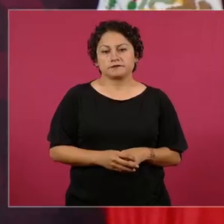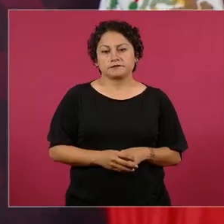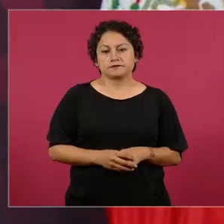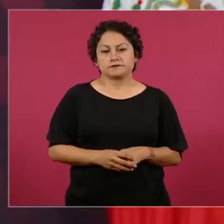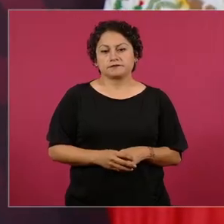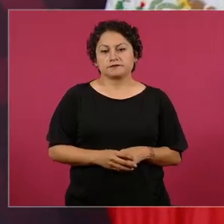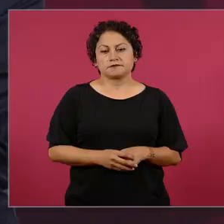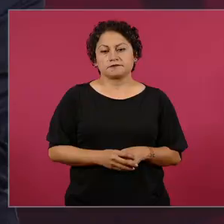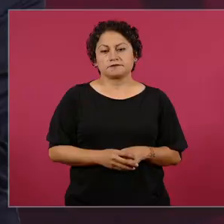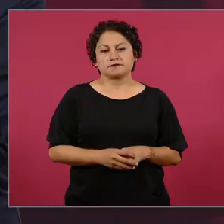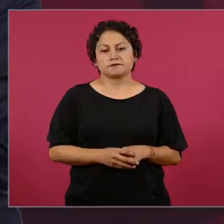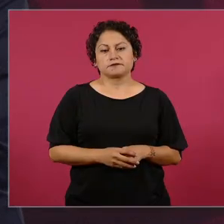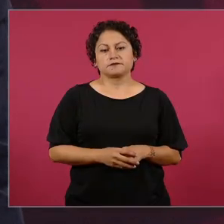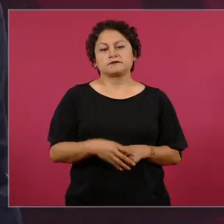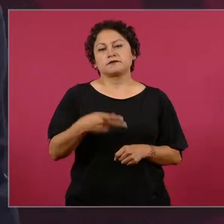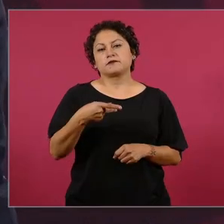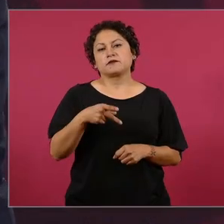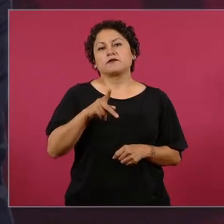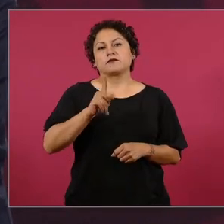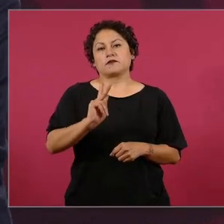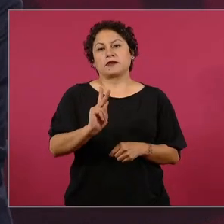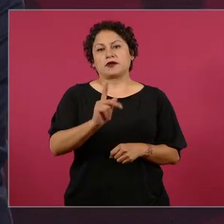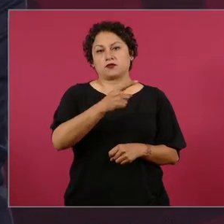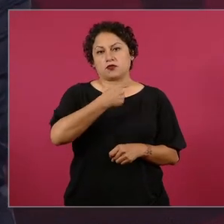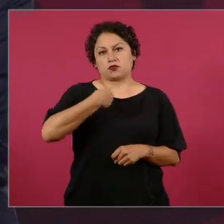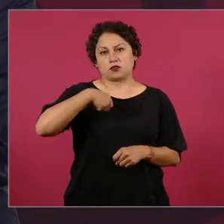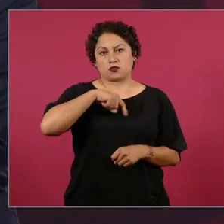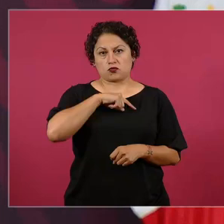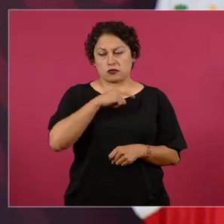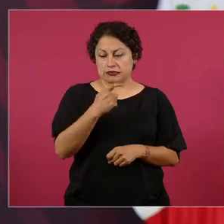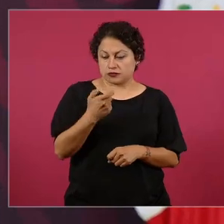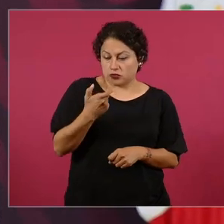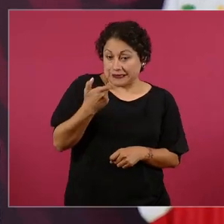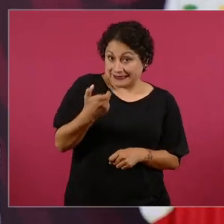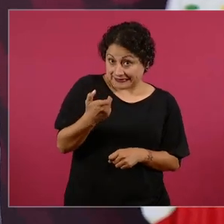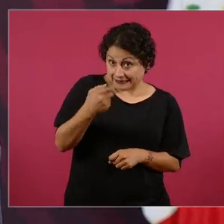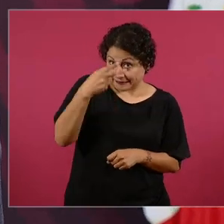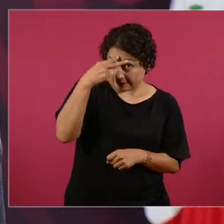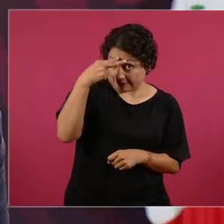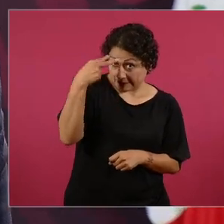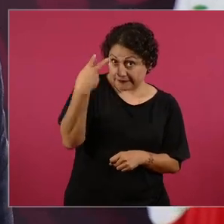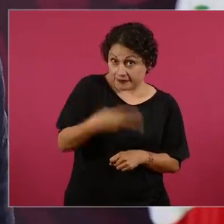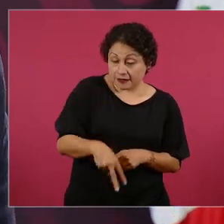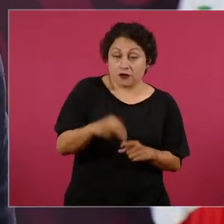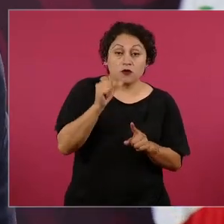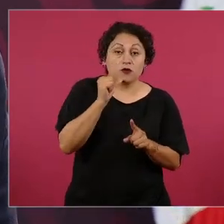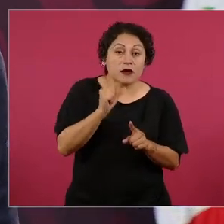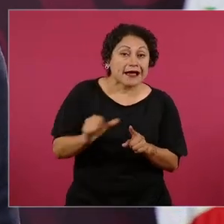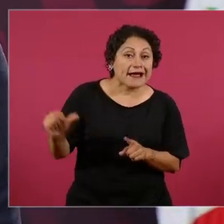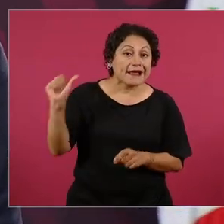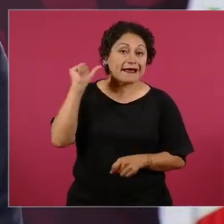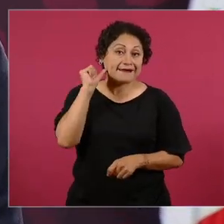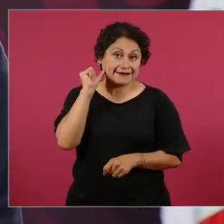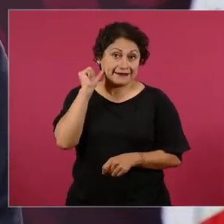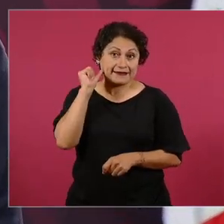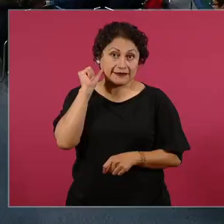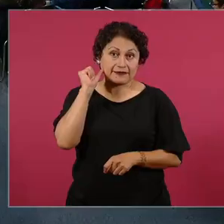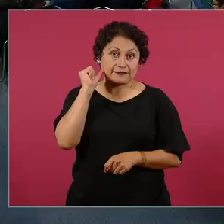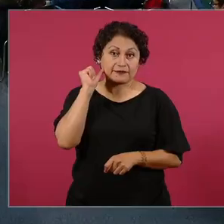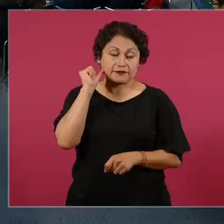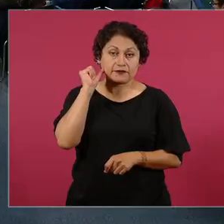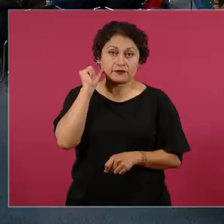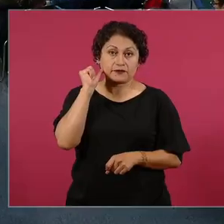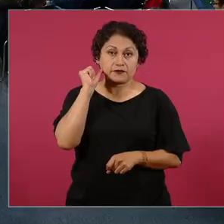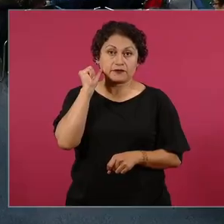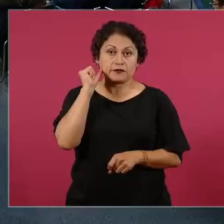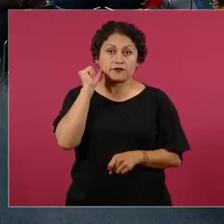nuestra moneda hasta ayer que subió era